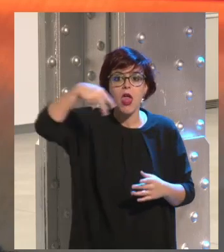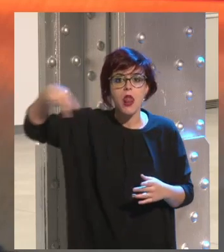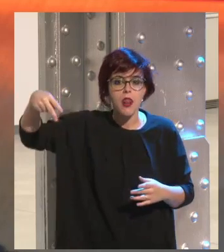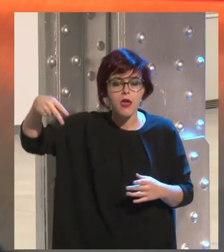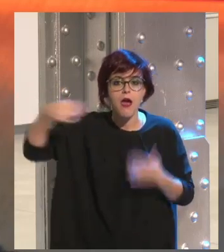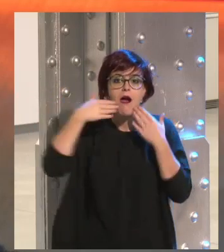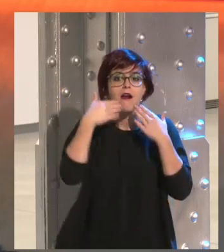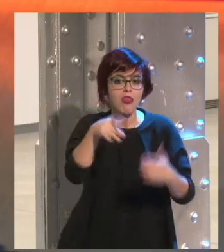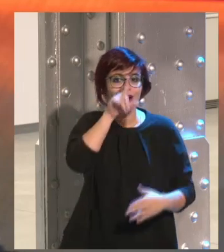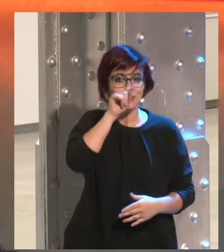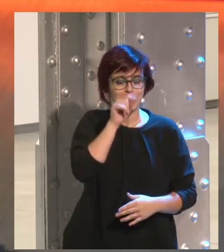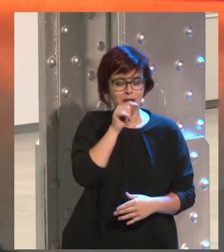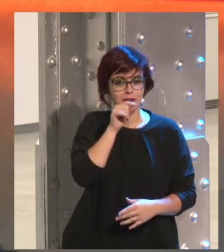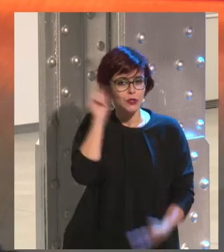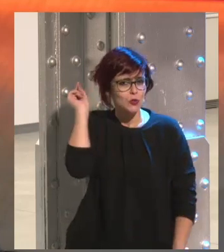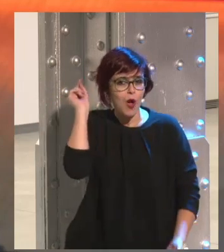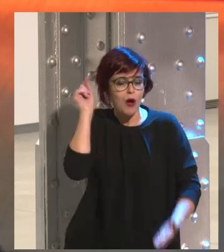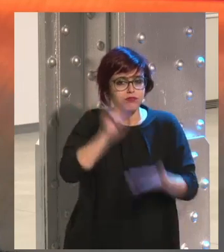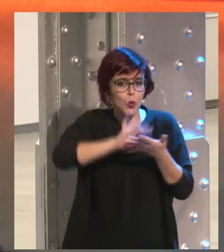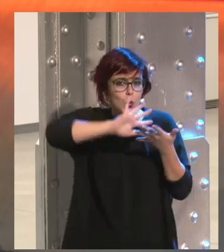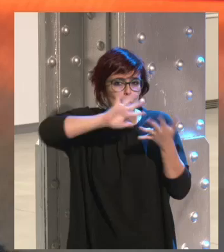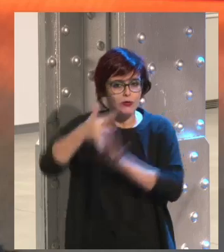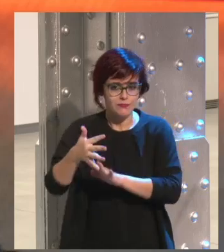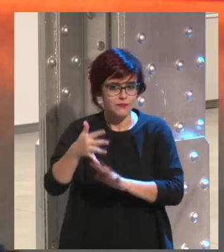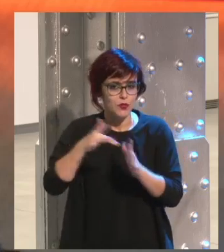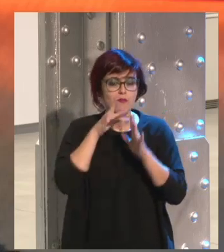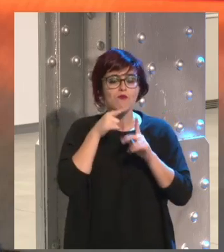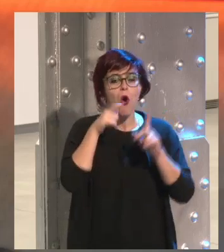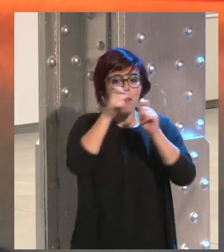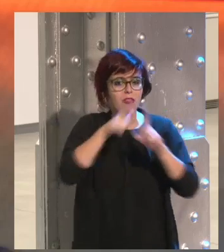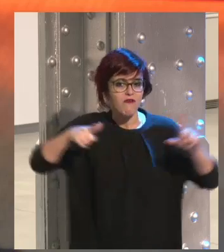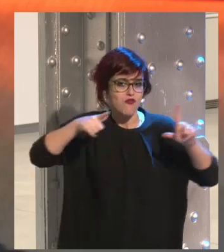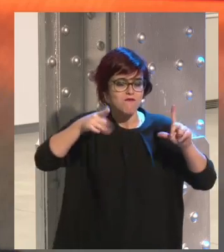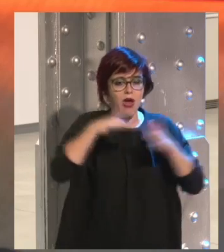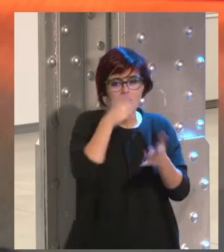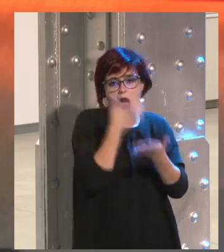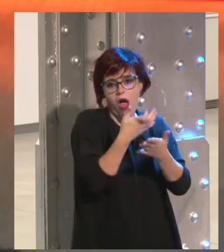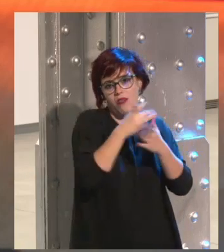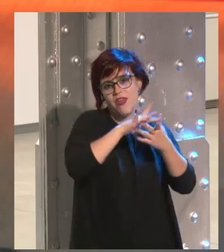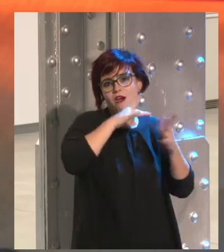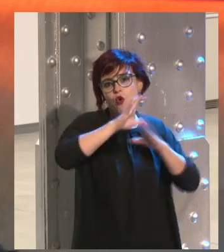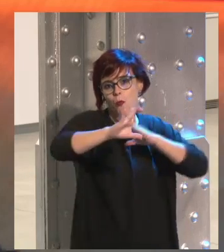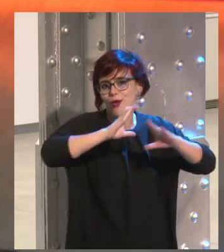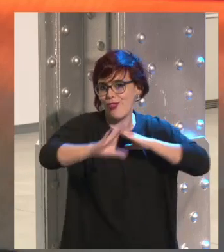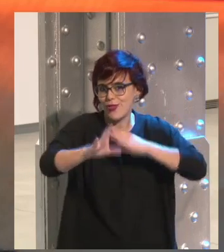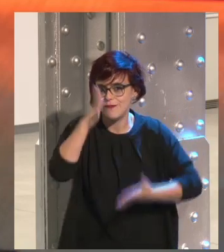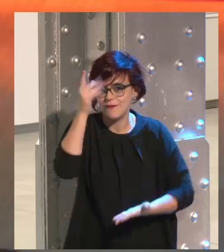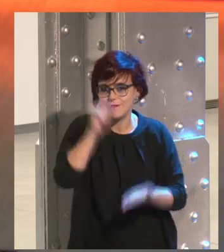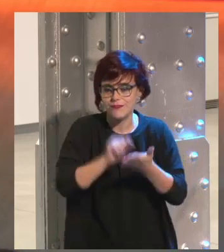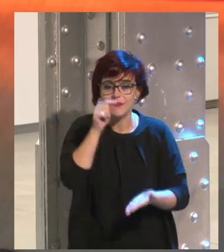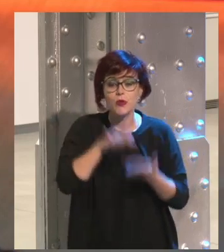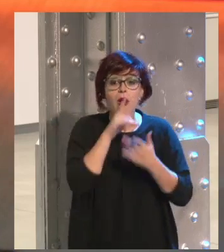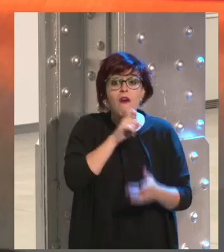con Twitter. Entonces, eso fue la gran revelación de que se iba a convertir en una plataforma de comunicación. Y yo creo que Instagram, cuando lo lanzó el